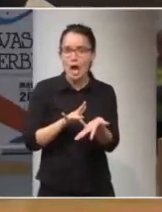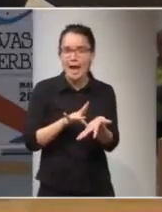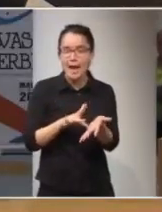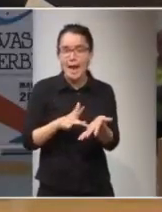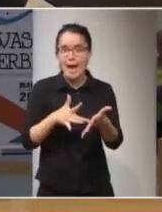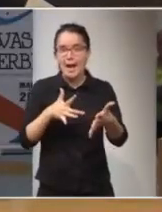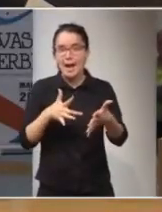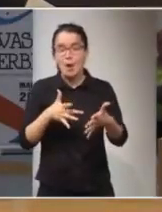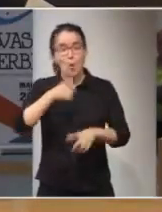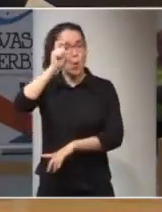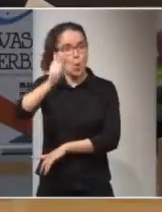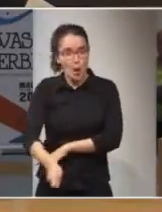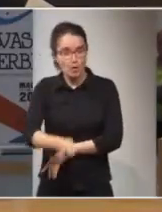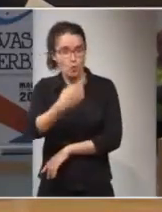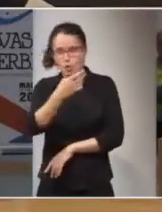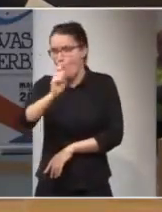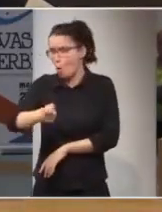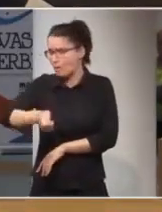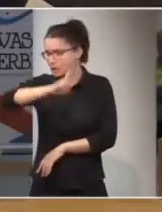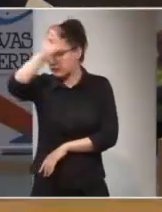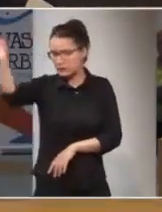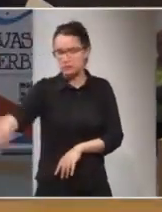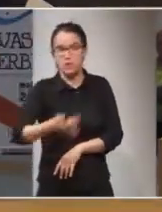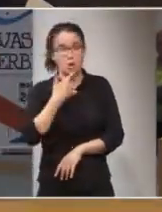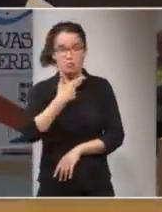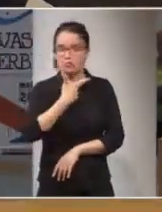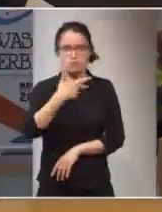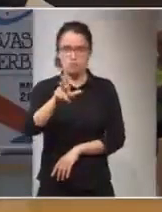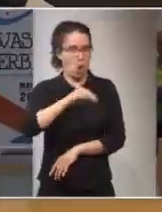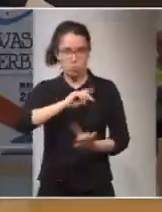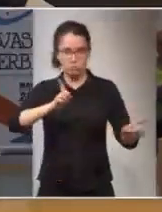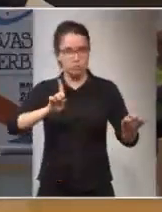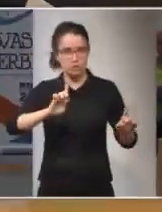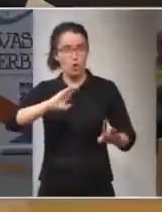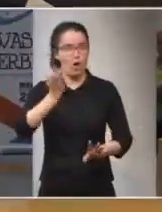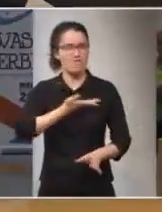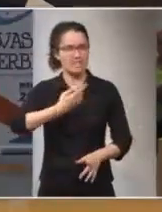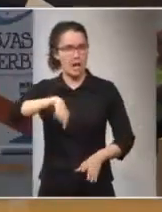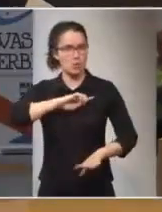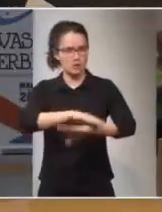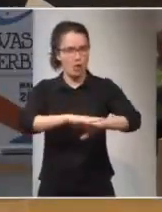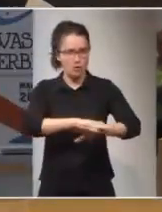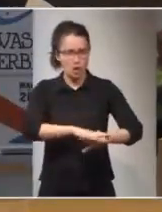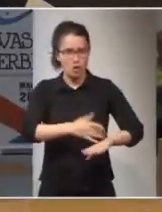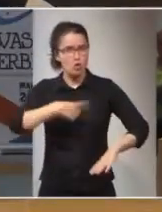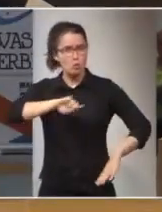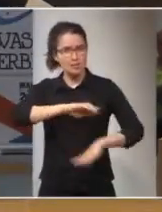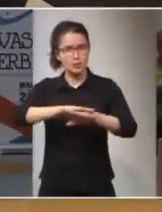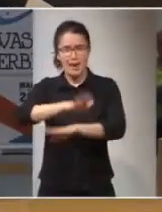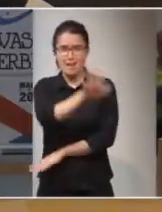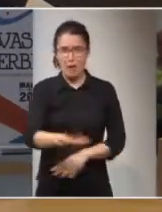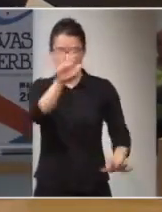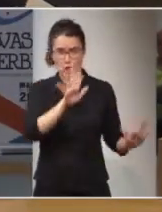acción de un juez o varios jueces, dijeron, no, esto afecta a nuestra soberanía, nuestra soberanía nacional.